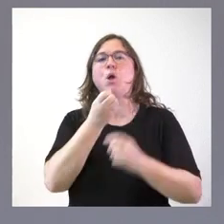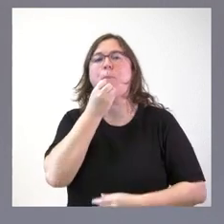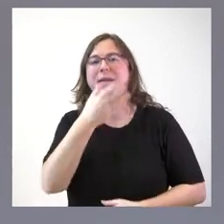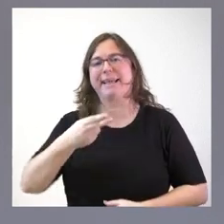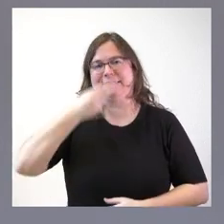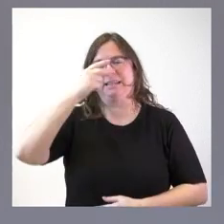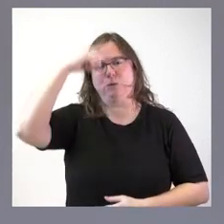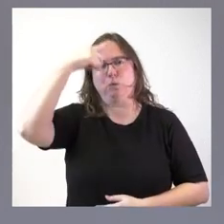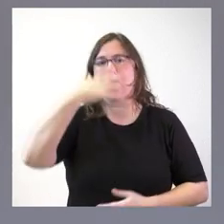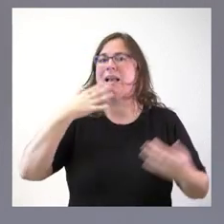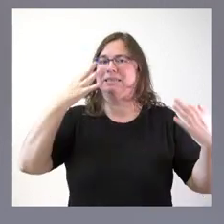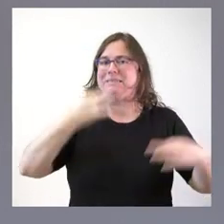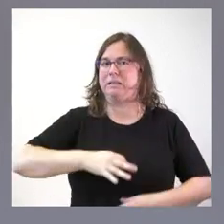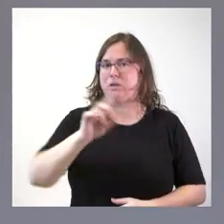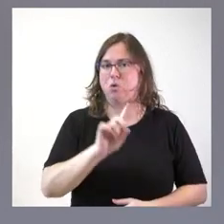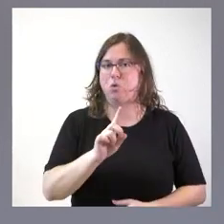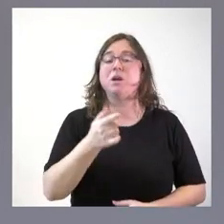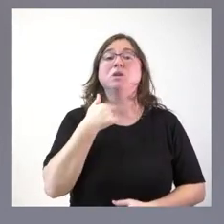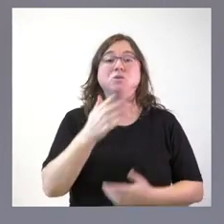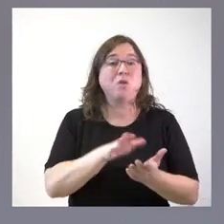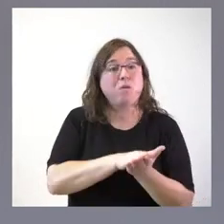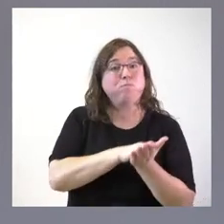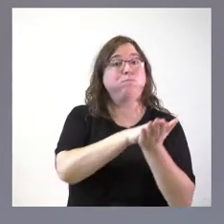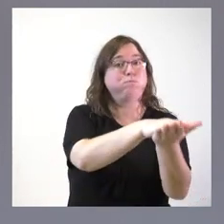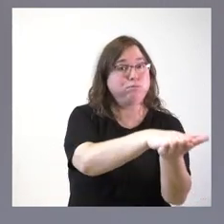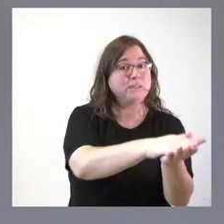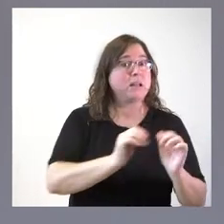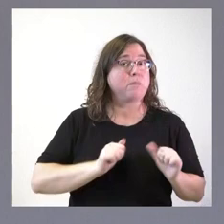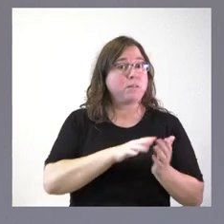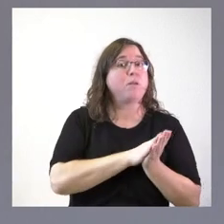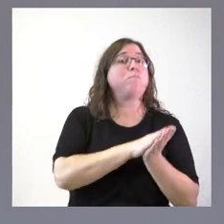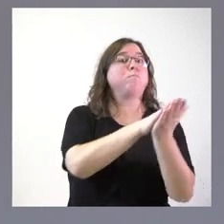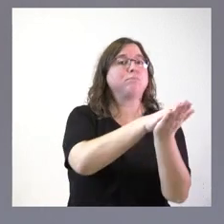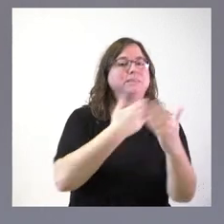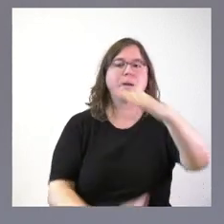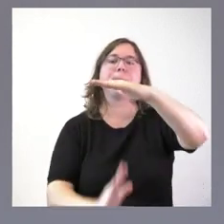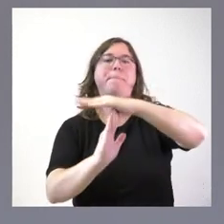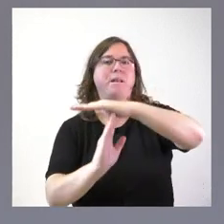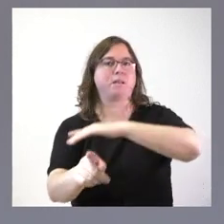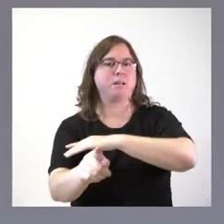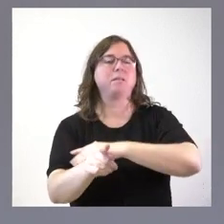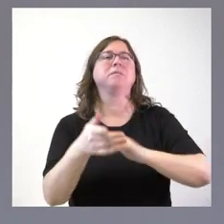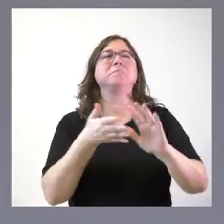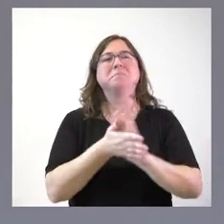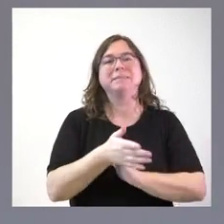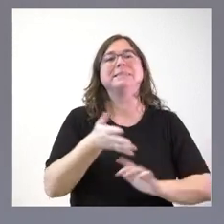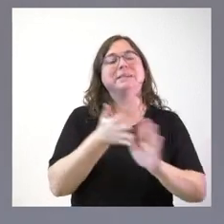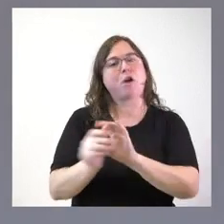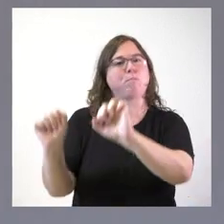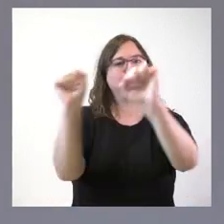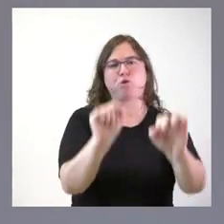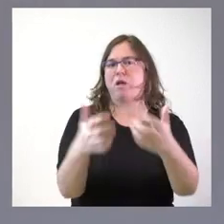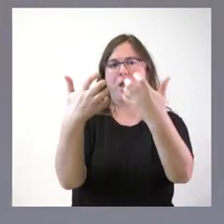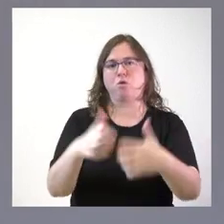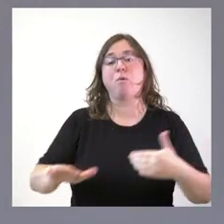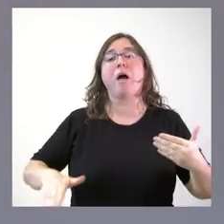no es algo sencillo, simplemente la incoación del expediente, el inicio del expediente para su declaración lleva aparejado la protección del bien